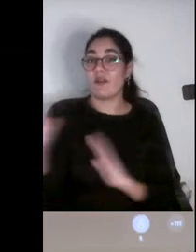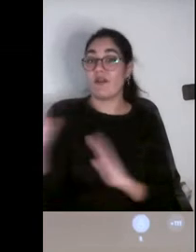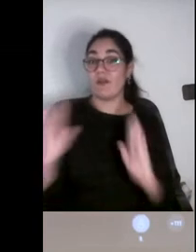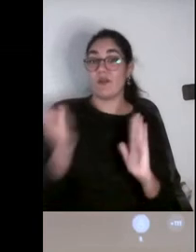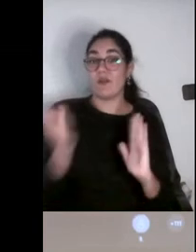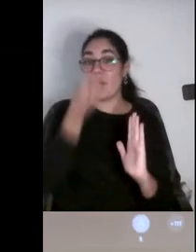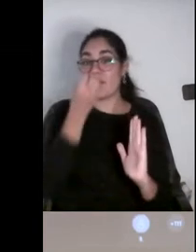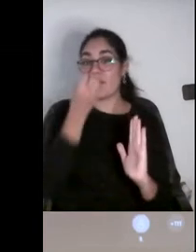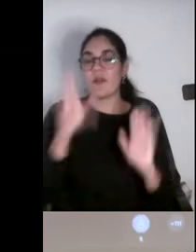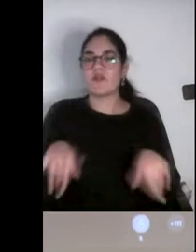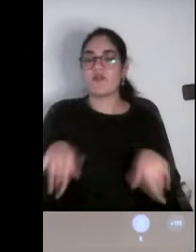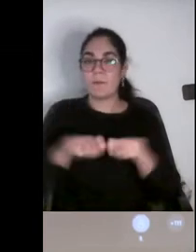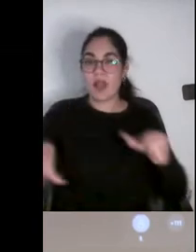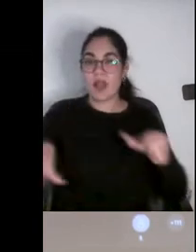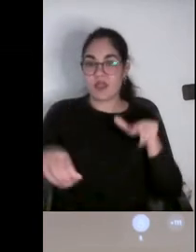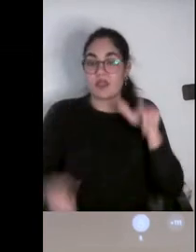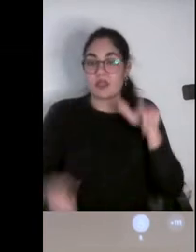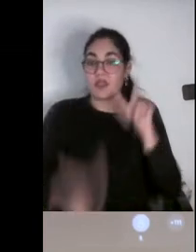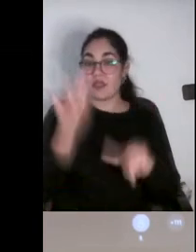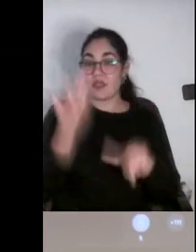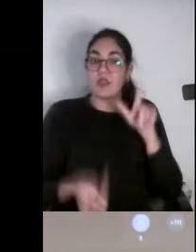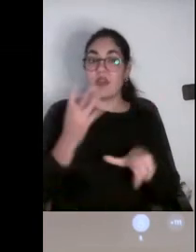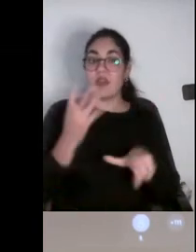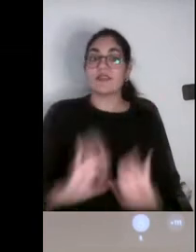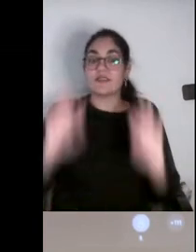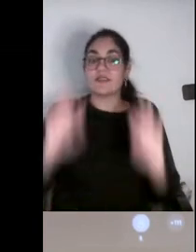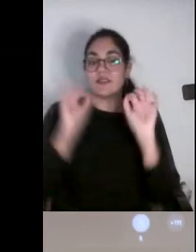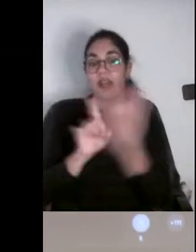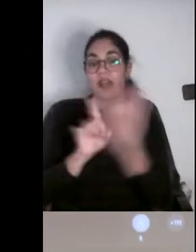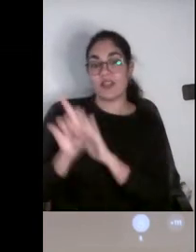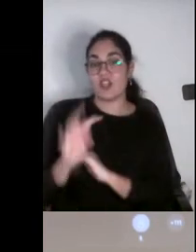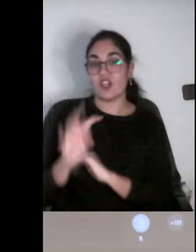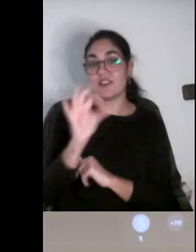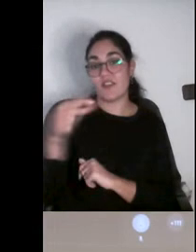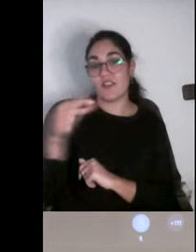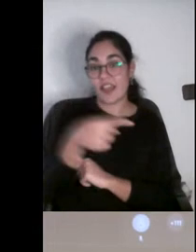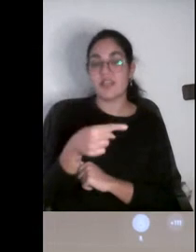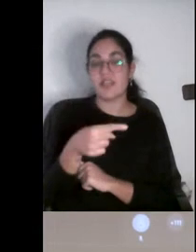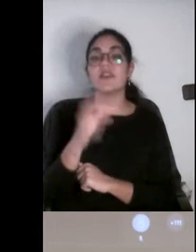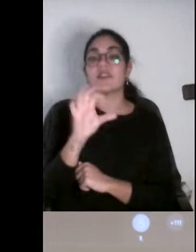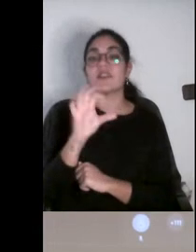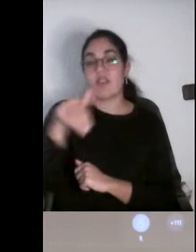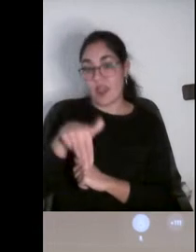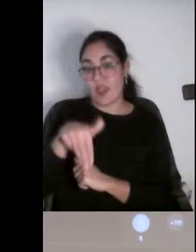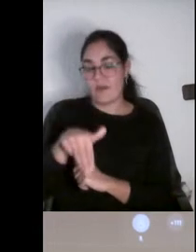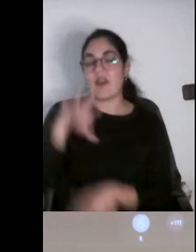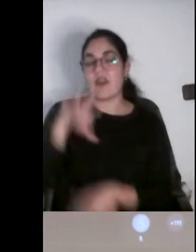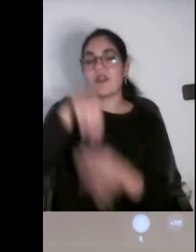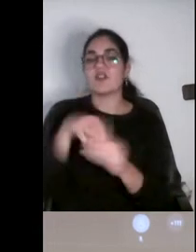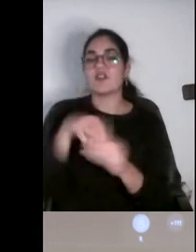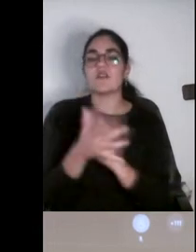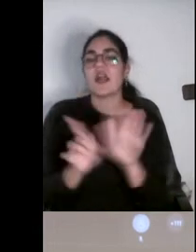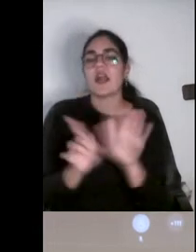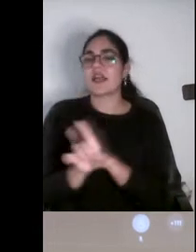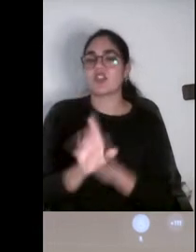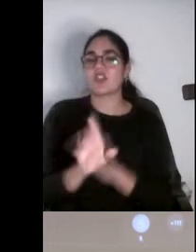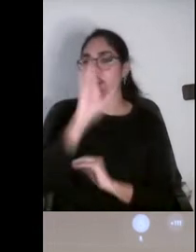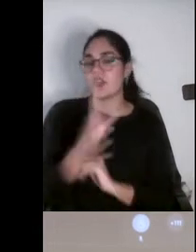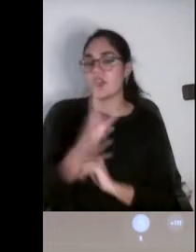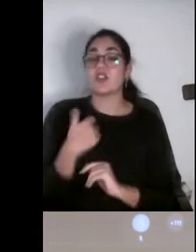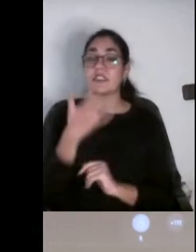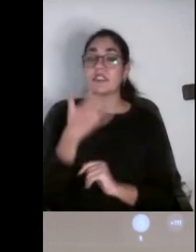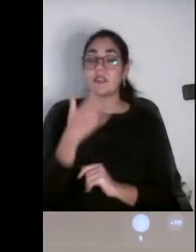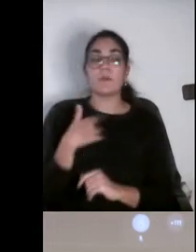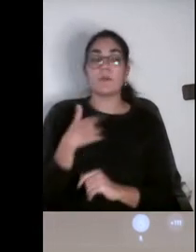de gestión de trabajos de fin de grado permita una opción donde directamente, cuando el autor y el director